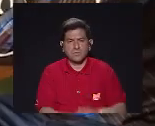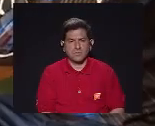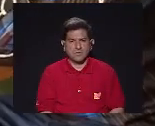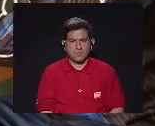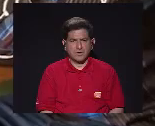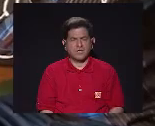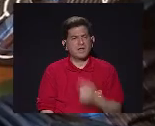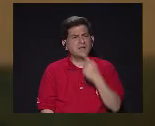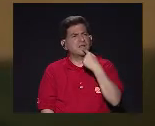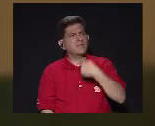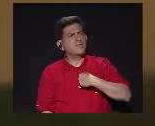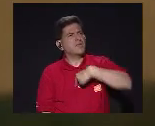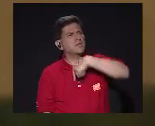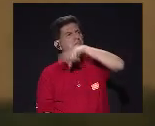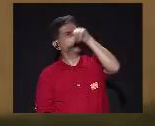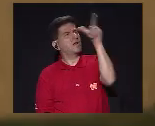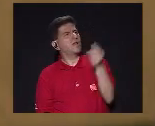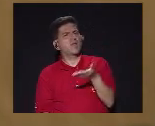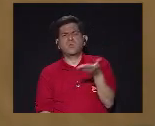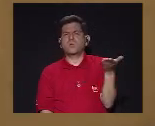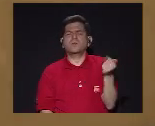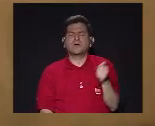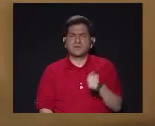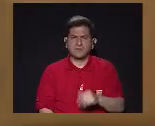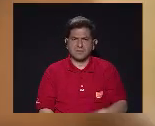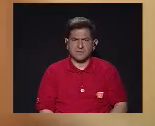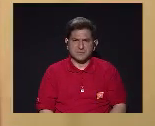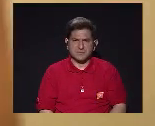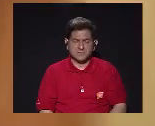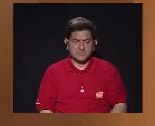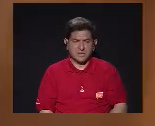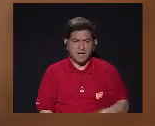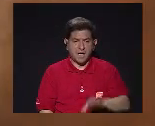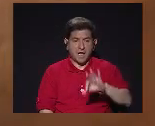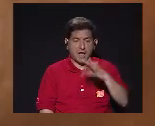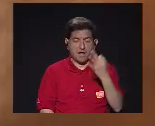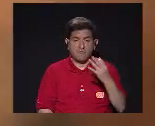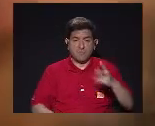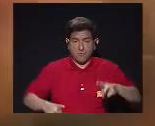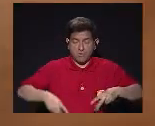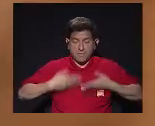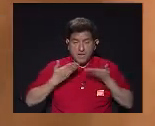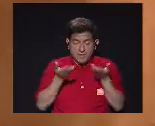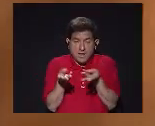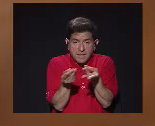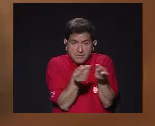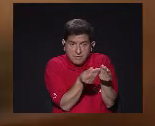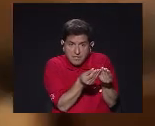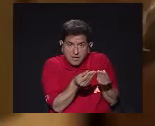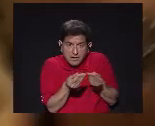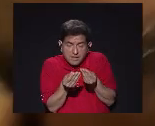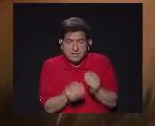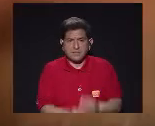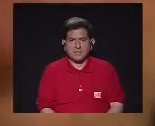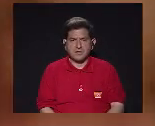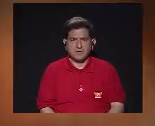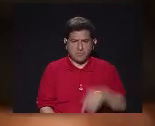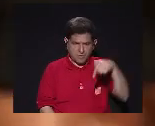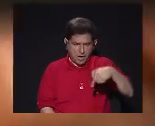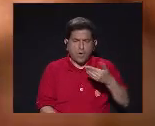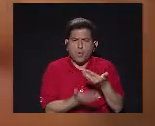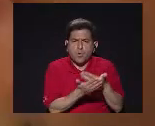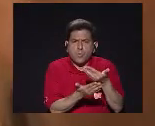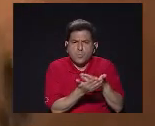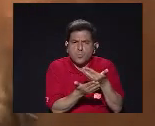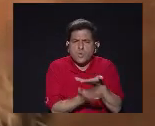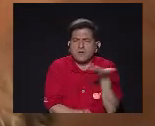palabra Podrías decirme Que es la lluvia Es una manera De darle vida A la tierra El